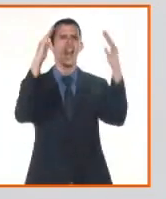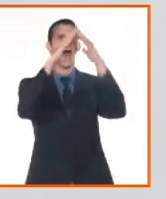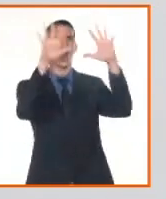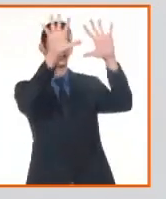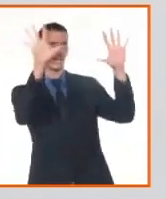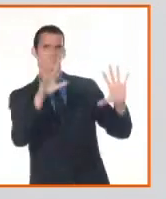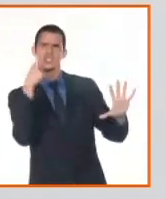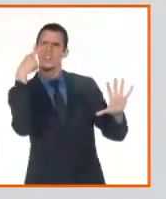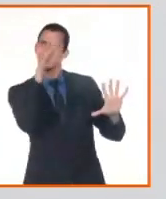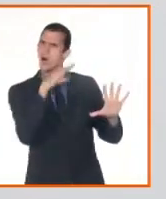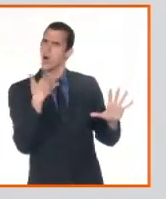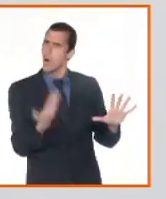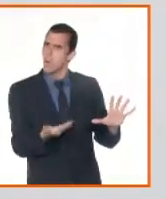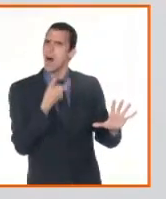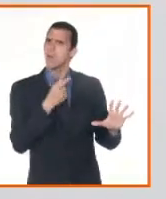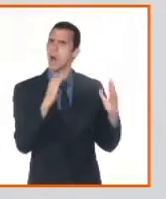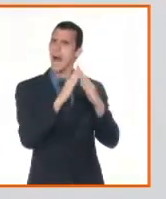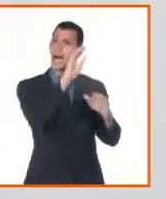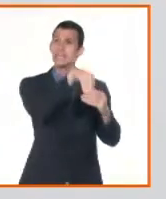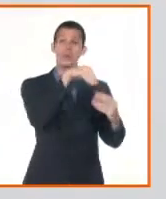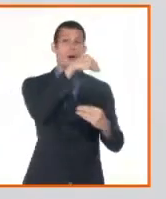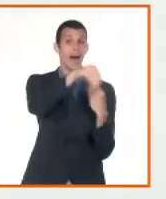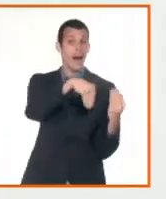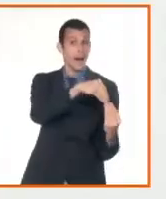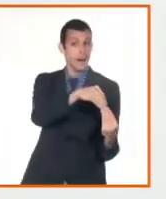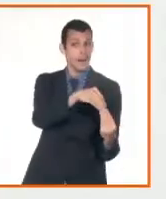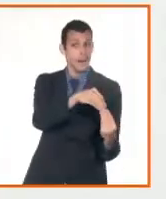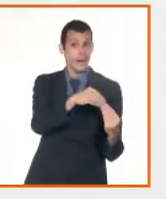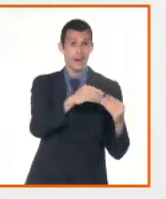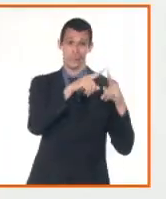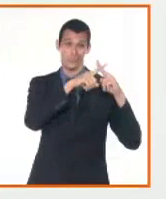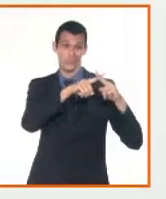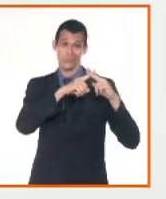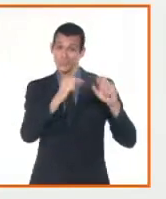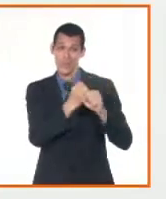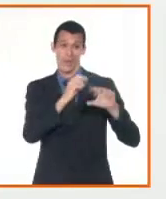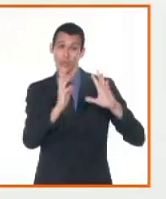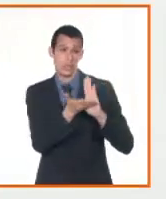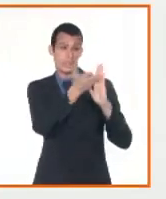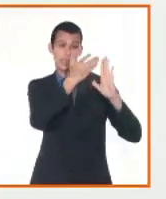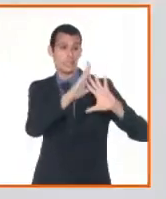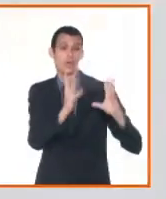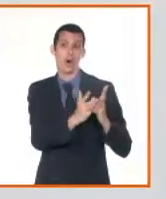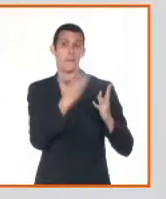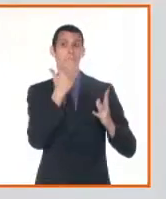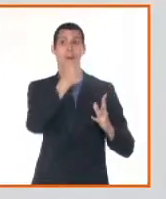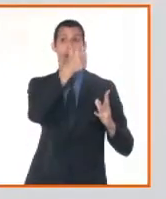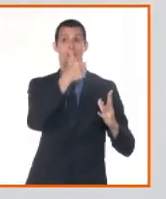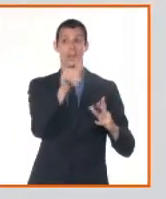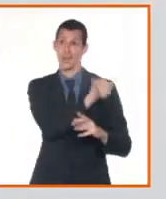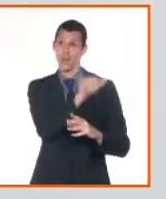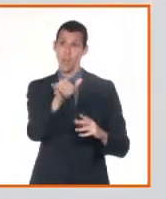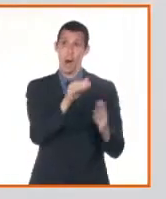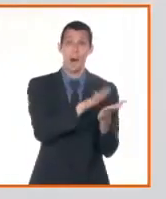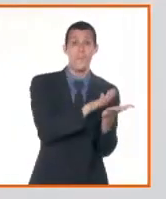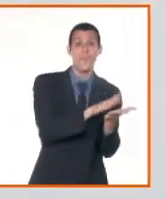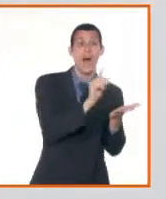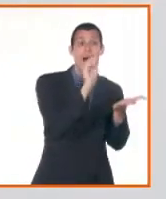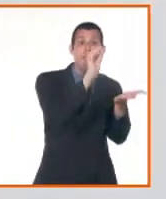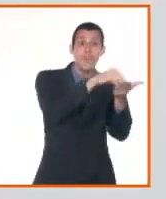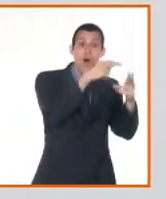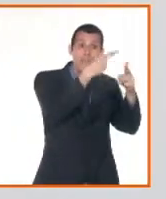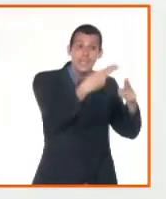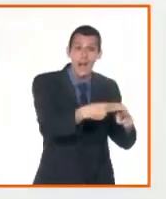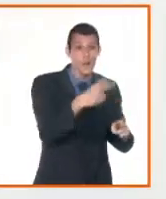ir ya al acto... Que el acto sea transparente. Con un nivel de transparencia que te brinde esa